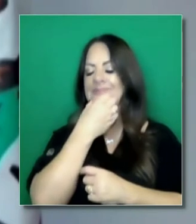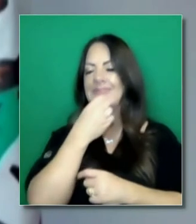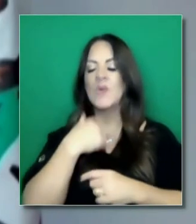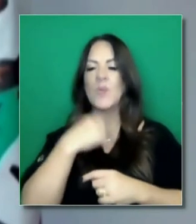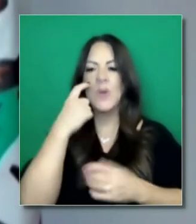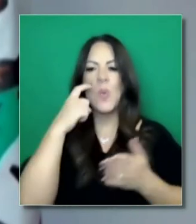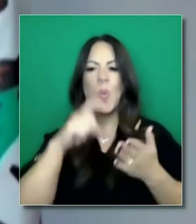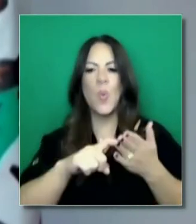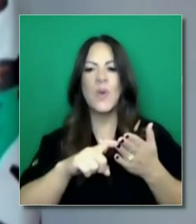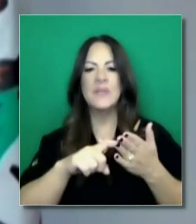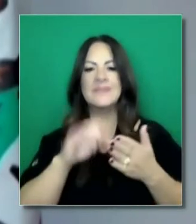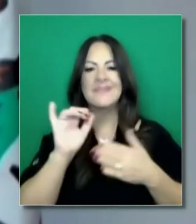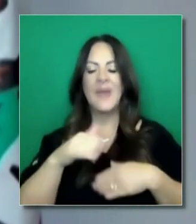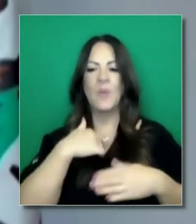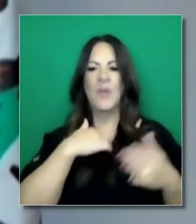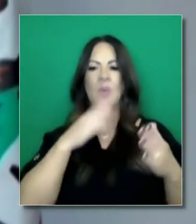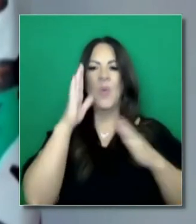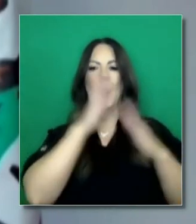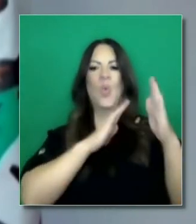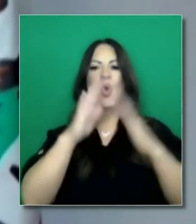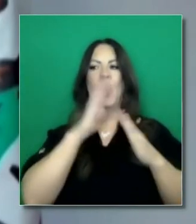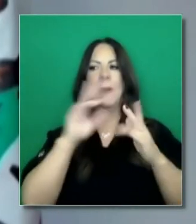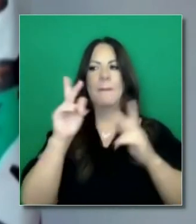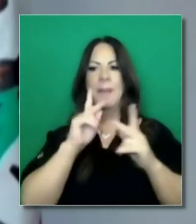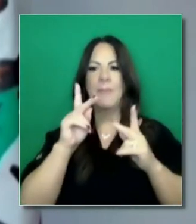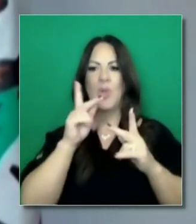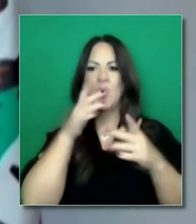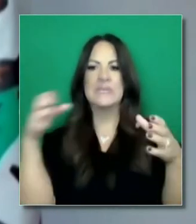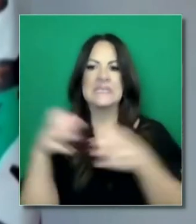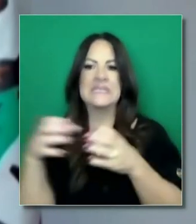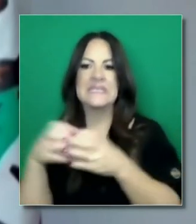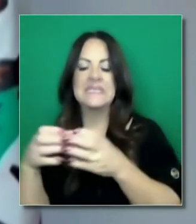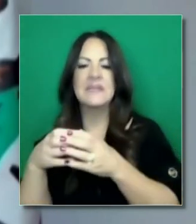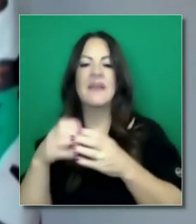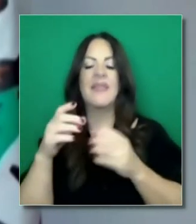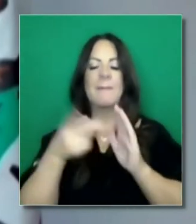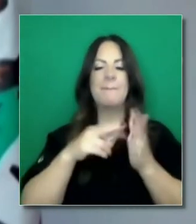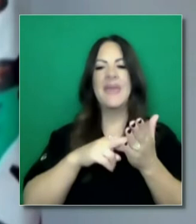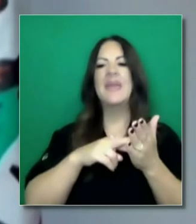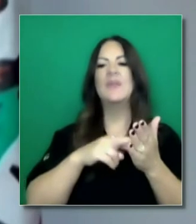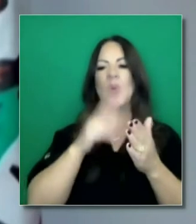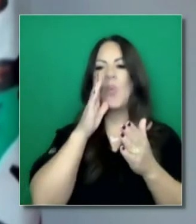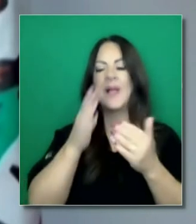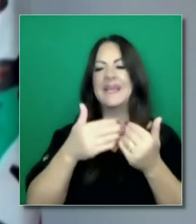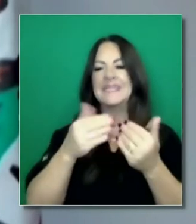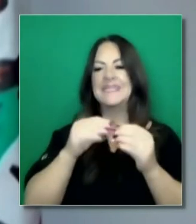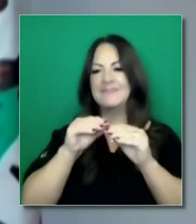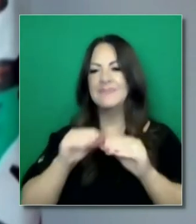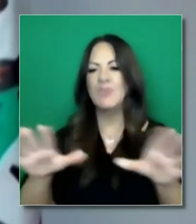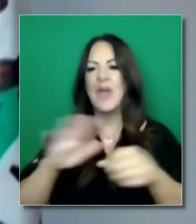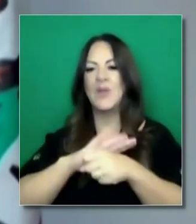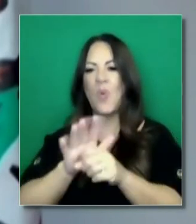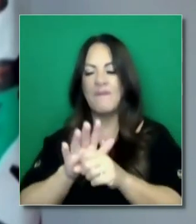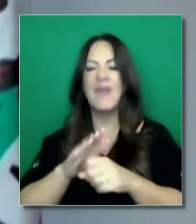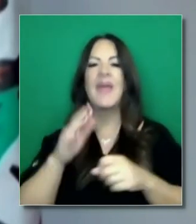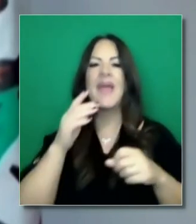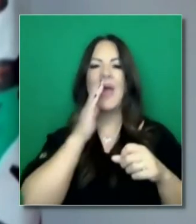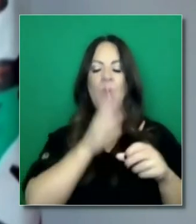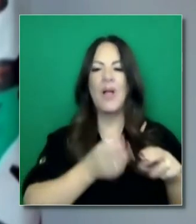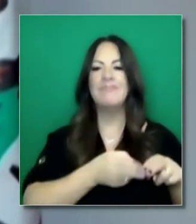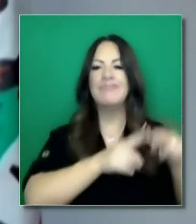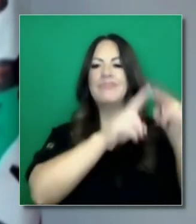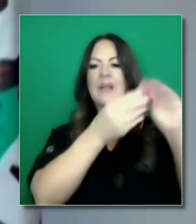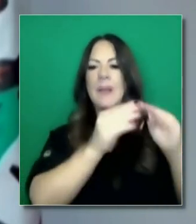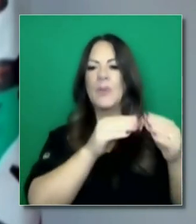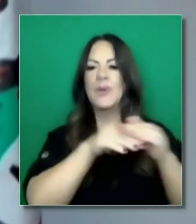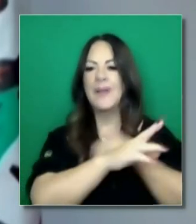importante que hemos estado muy preocupados en ese nivel de subida, que ha disminuido un poco, pero esas son noticias